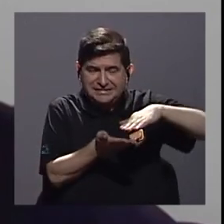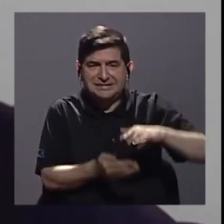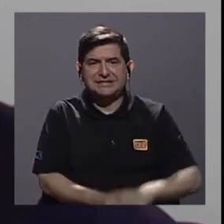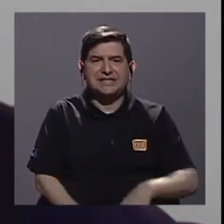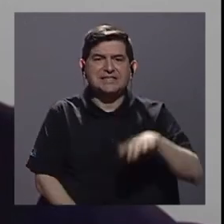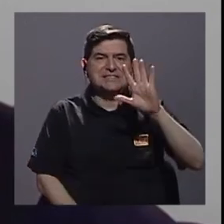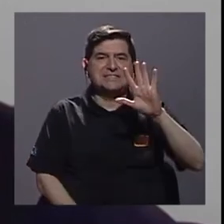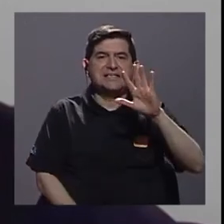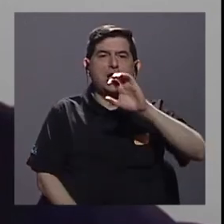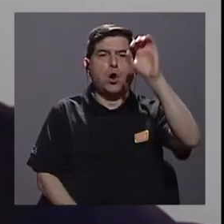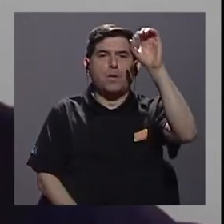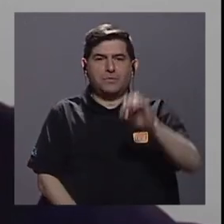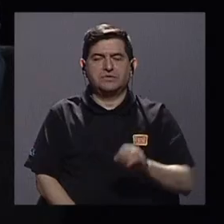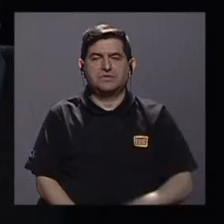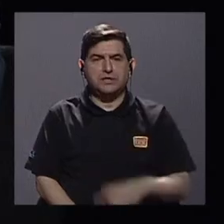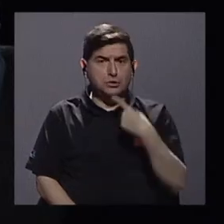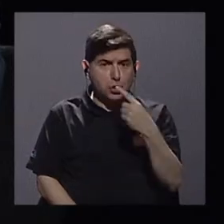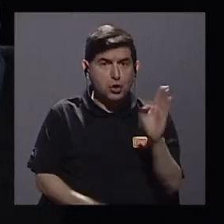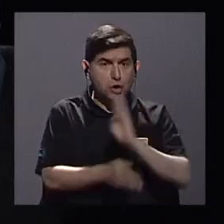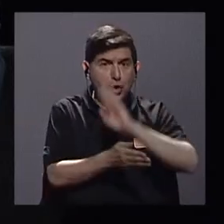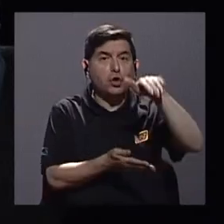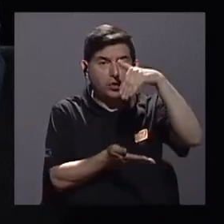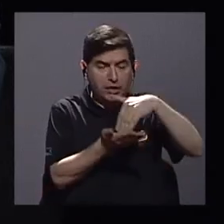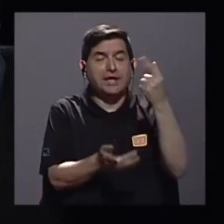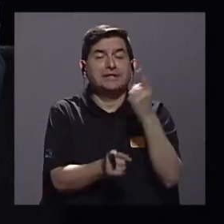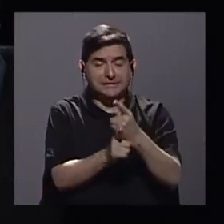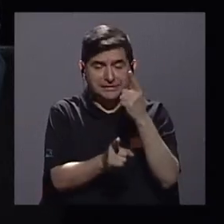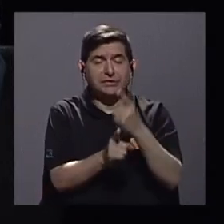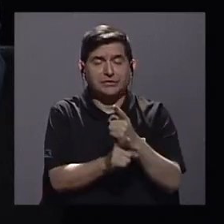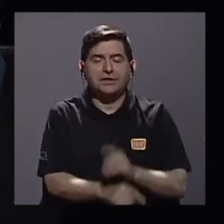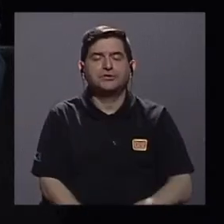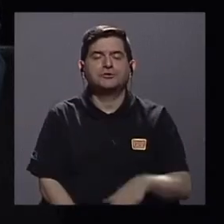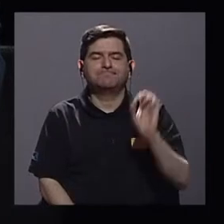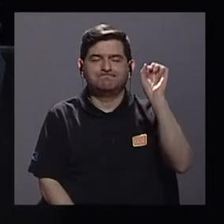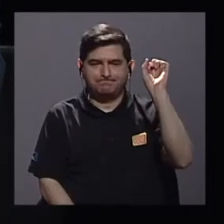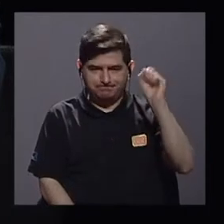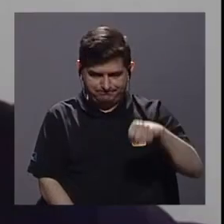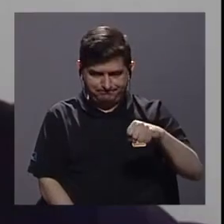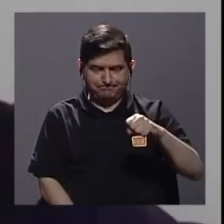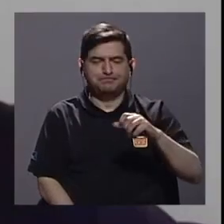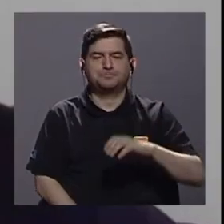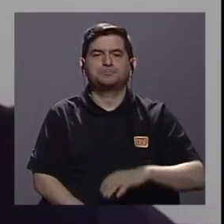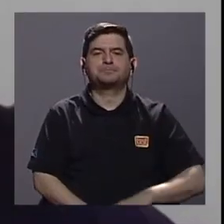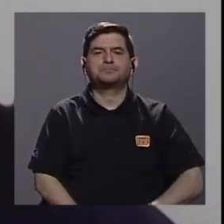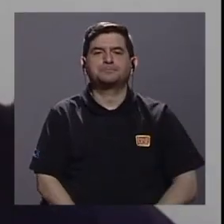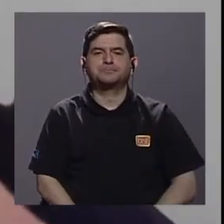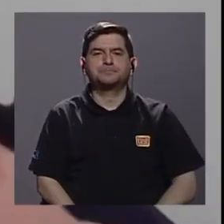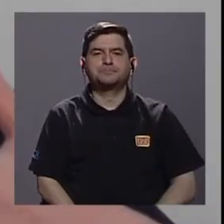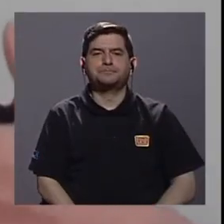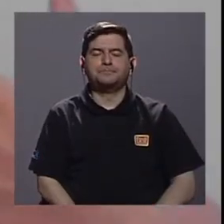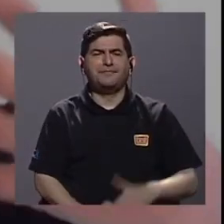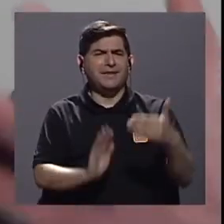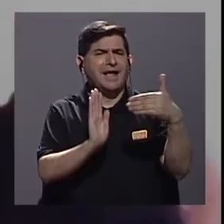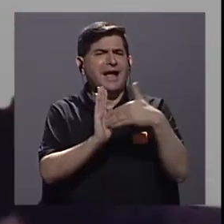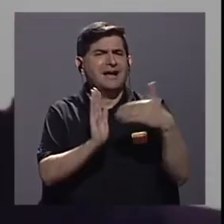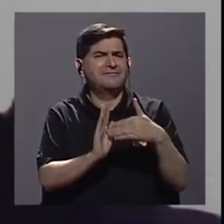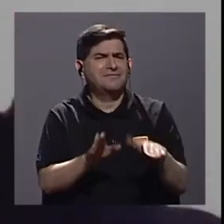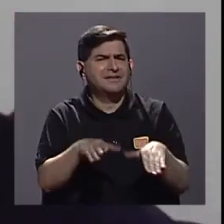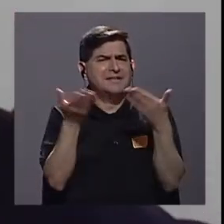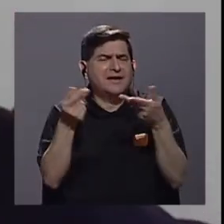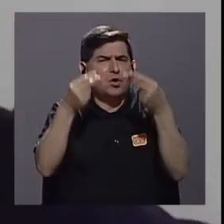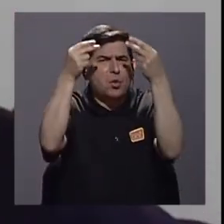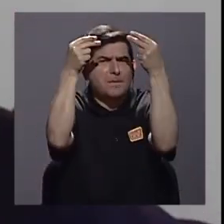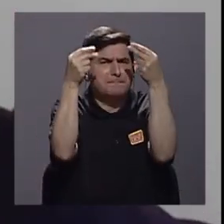5%. Eso lo dice el Banco Central, así es. Es correcto. Entonces, ¿cómo afecta esto los